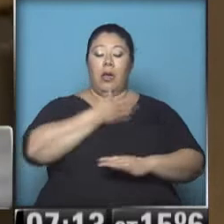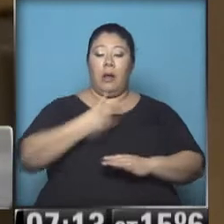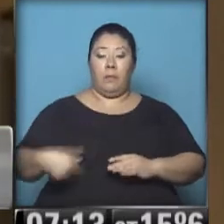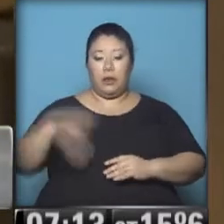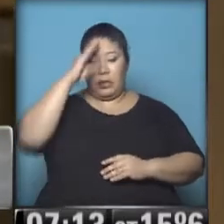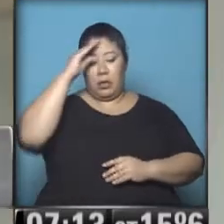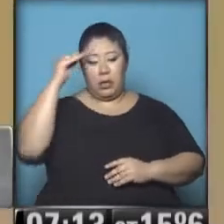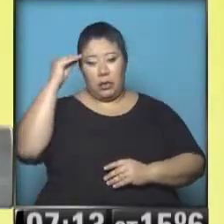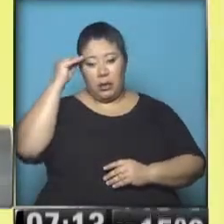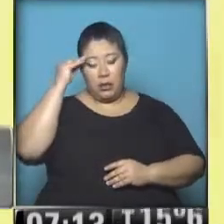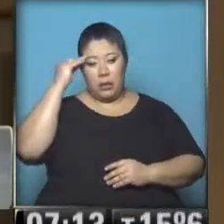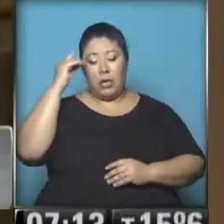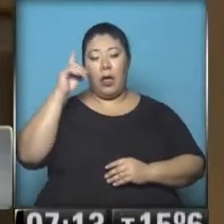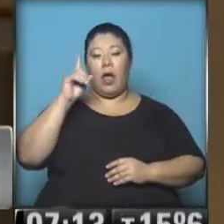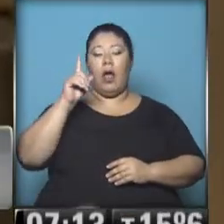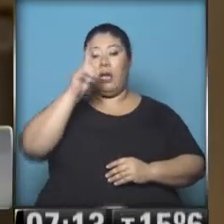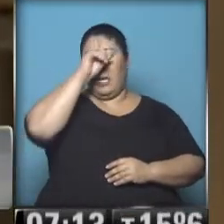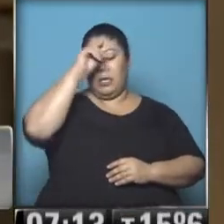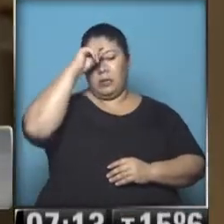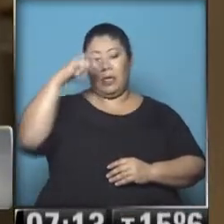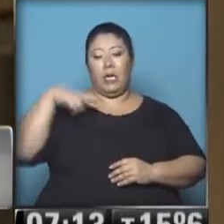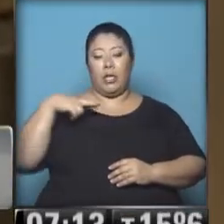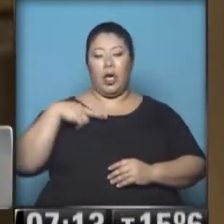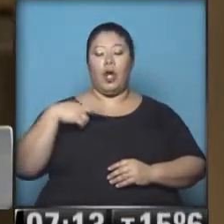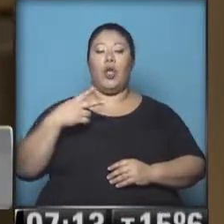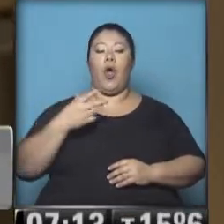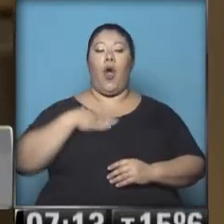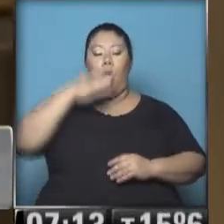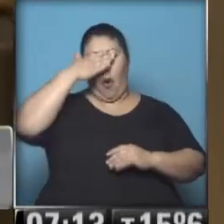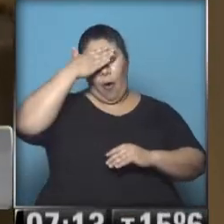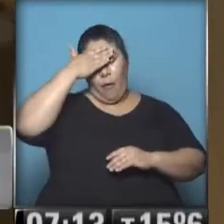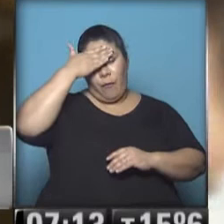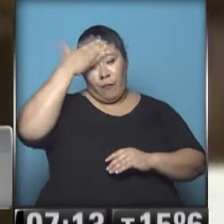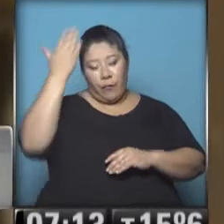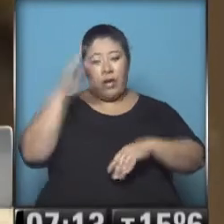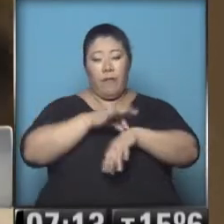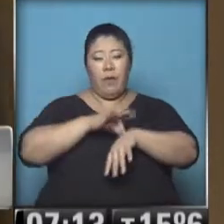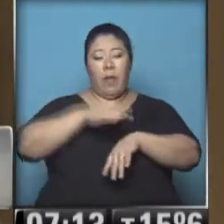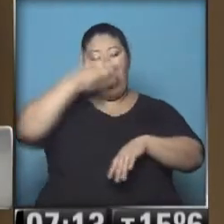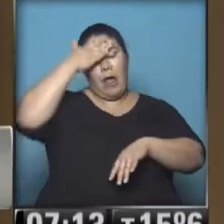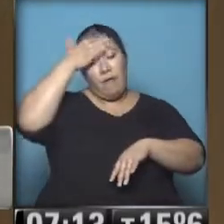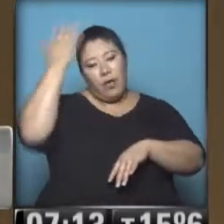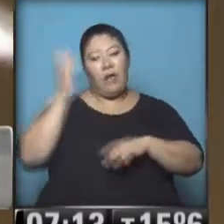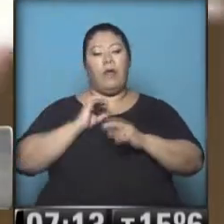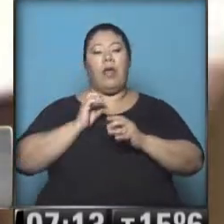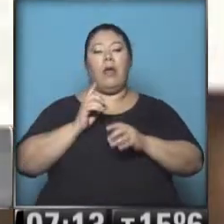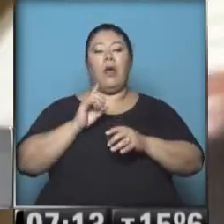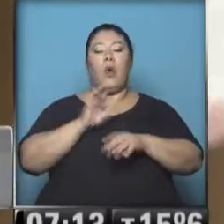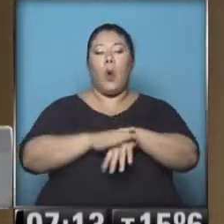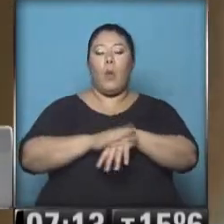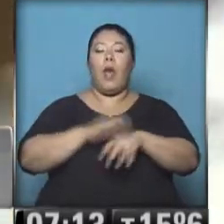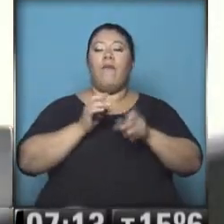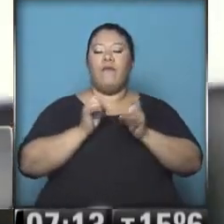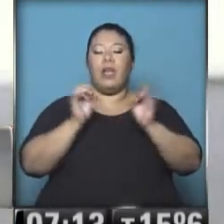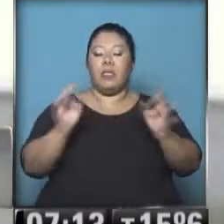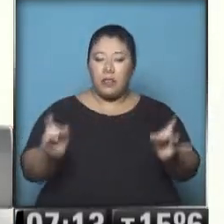sanatorio también de Miroli por presentar este cuadro febril infeccioso, informó anoche la unidad médica presidencial. El parte médico